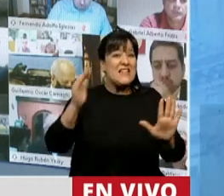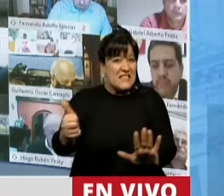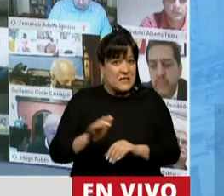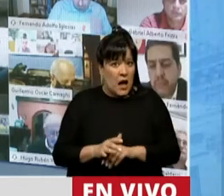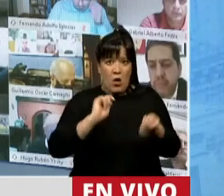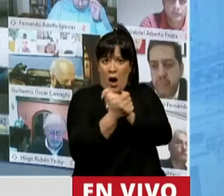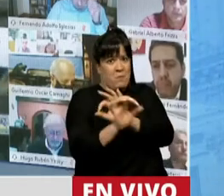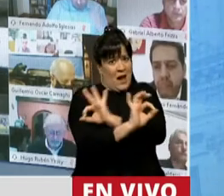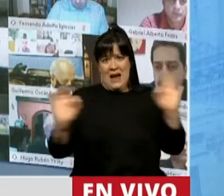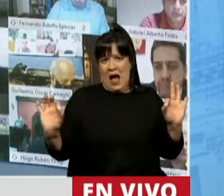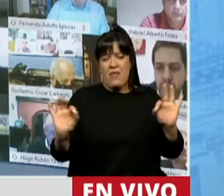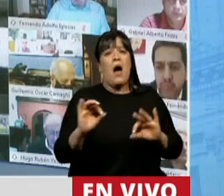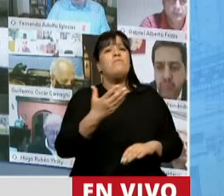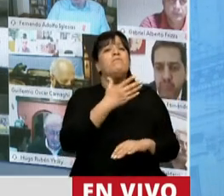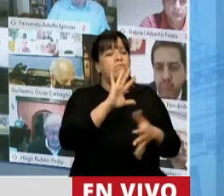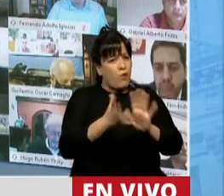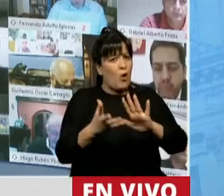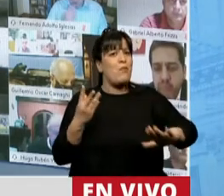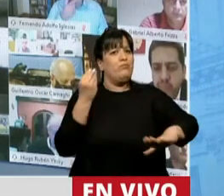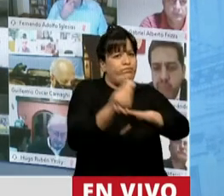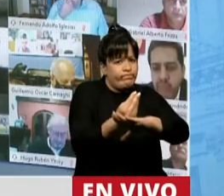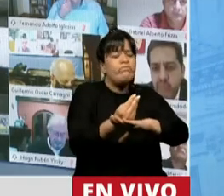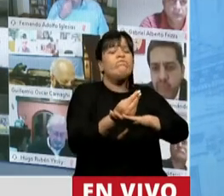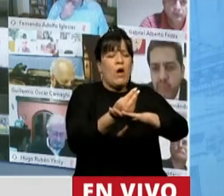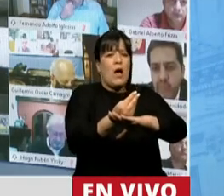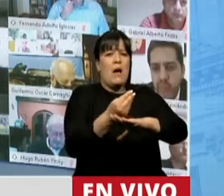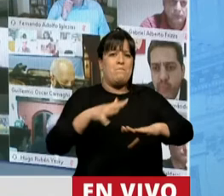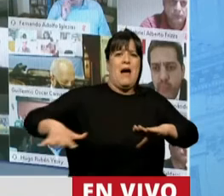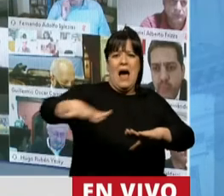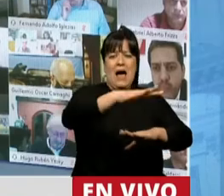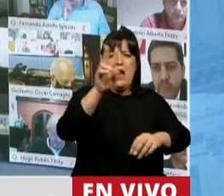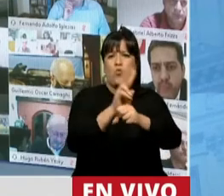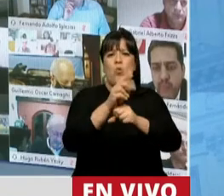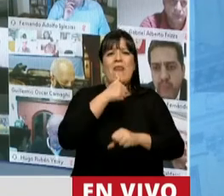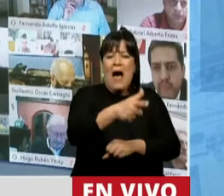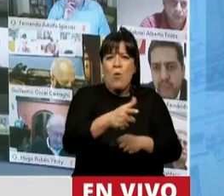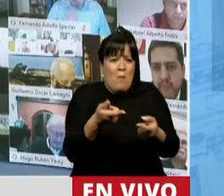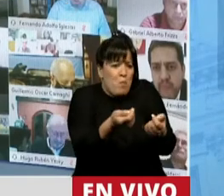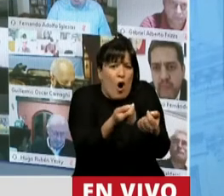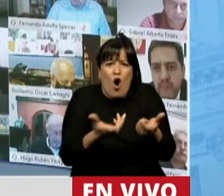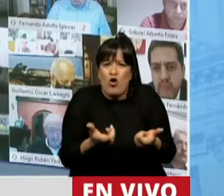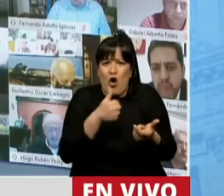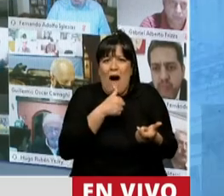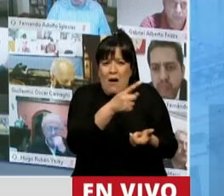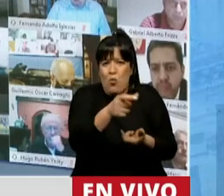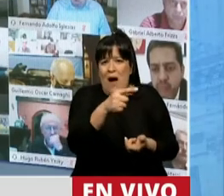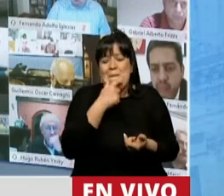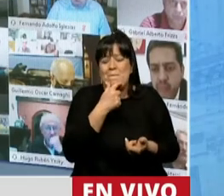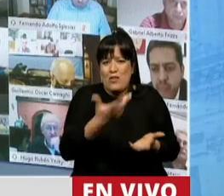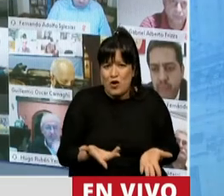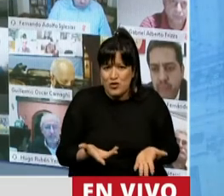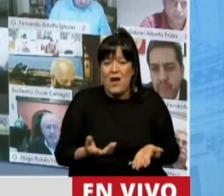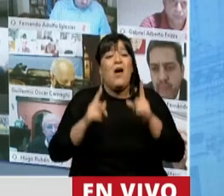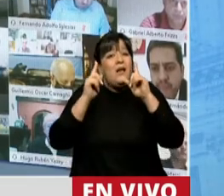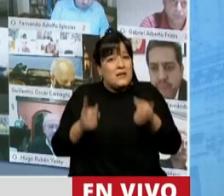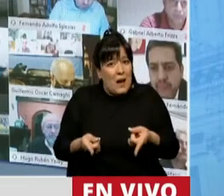ha sido modificada. Tenemos un Gobernador del Agua por el respeto que le tenemos y por lo escaso que es ese recurso en nuestra provincia. Y por eso